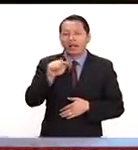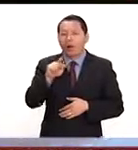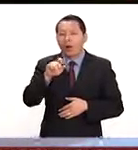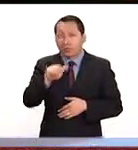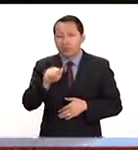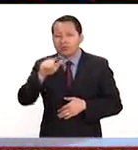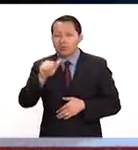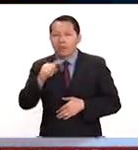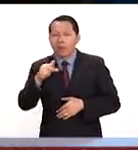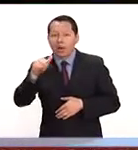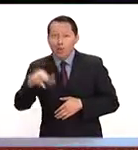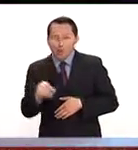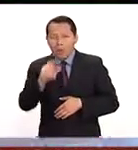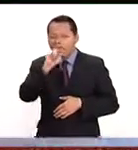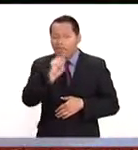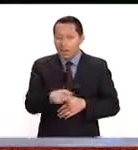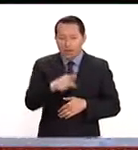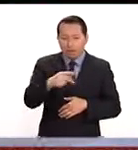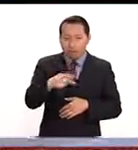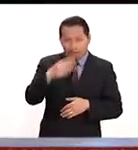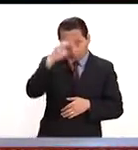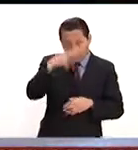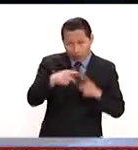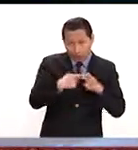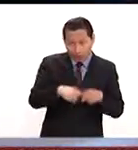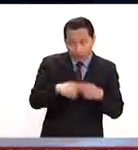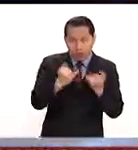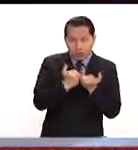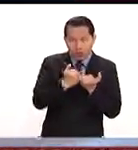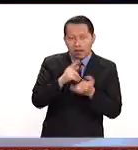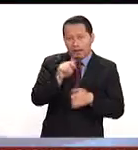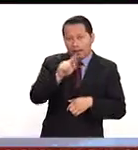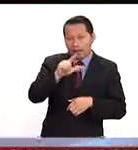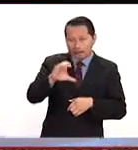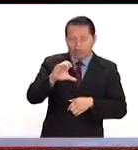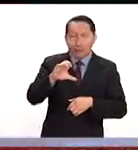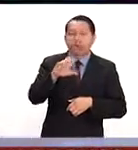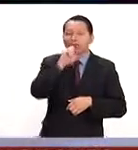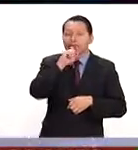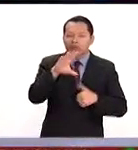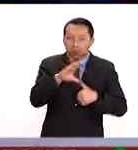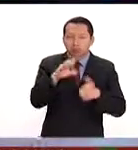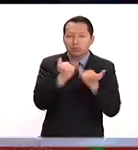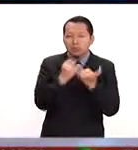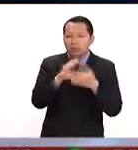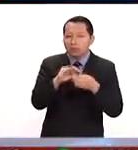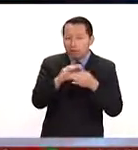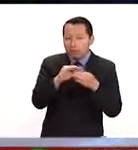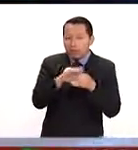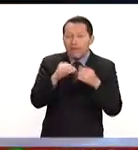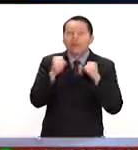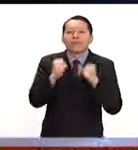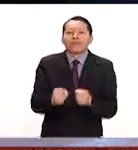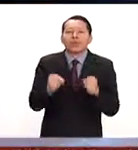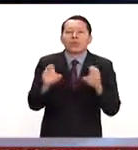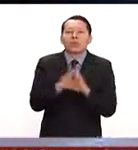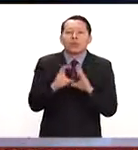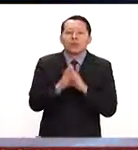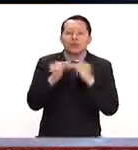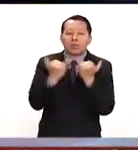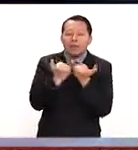para México, para el Tratado de Libre Comercio, que es esta renegociación. Se confirma prácticamente el